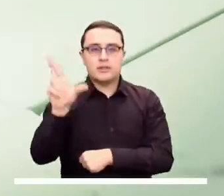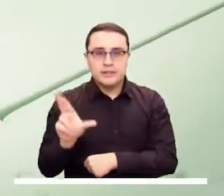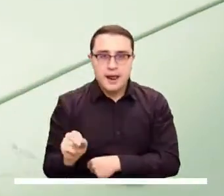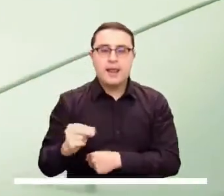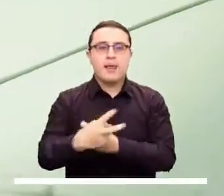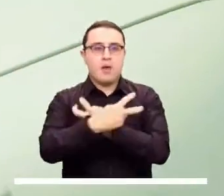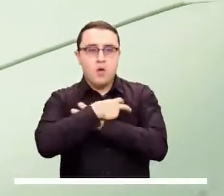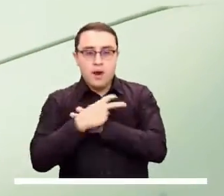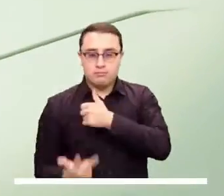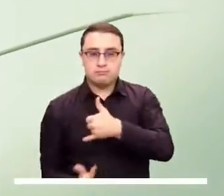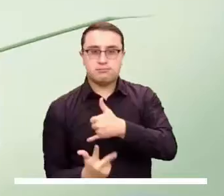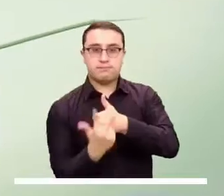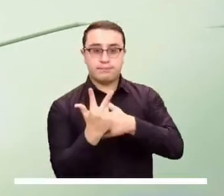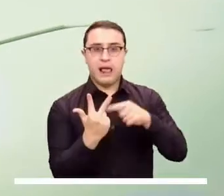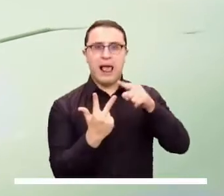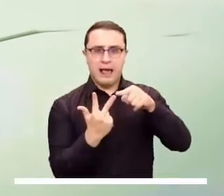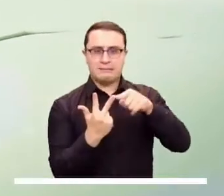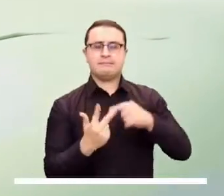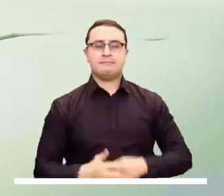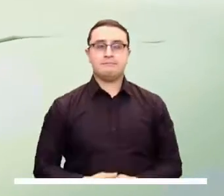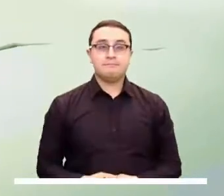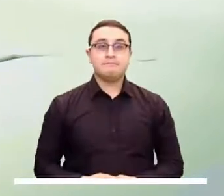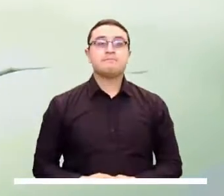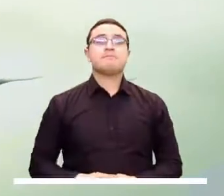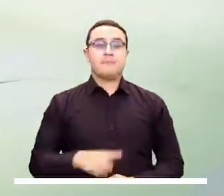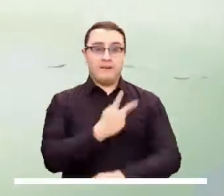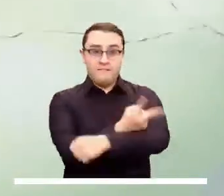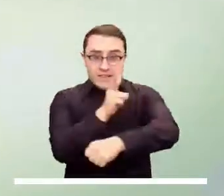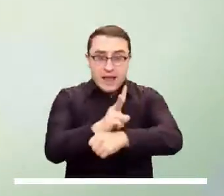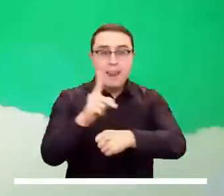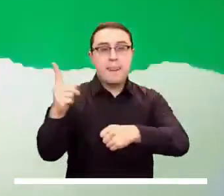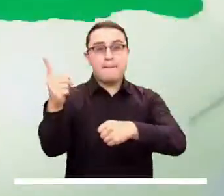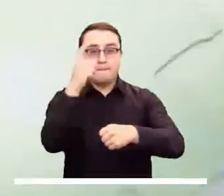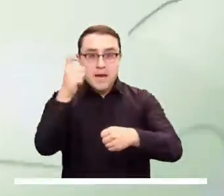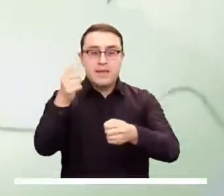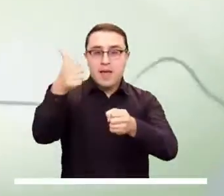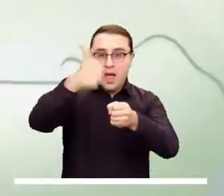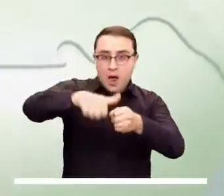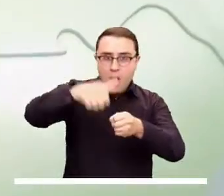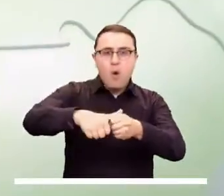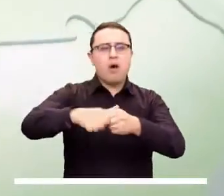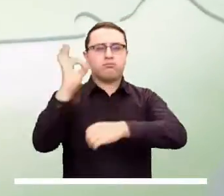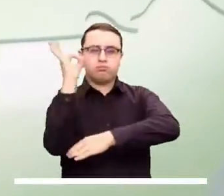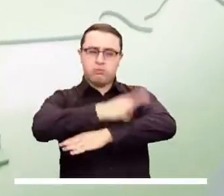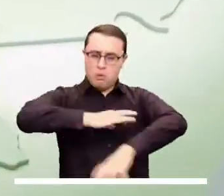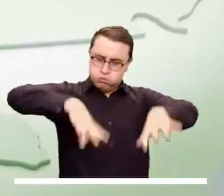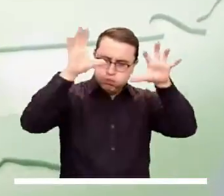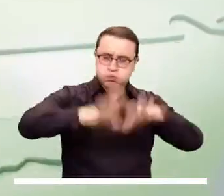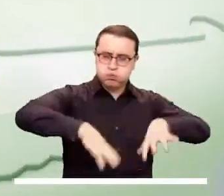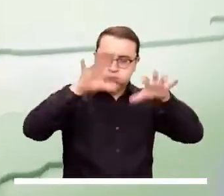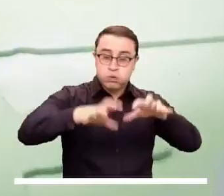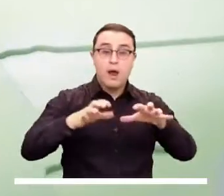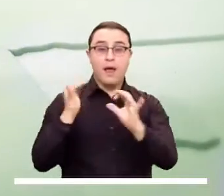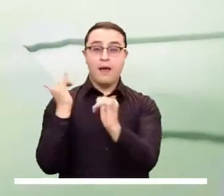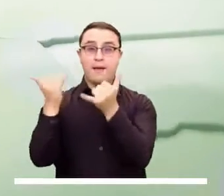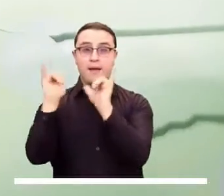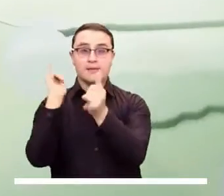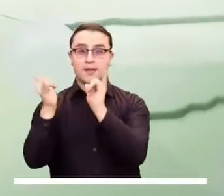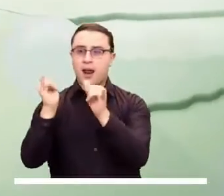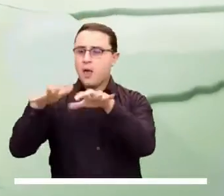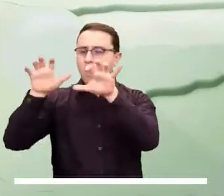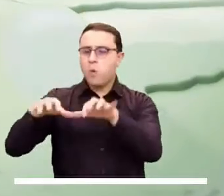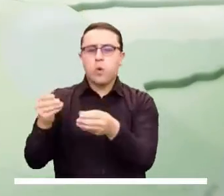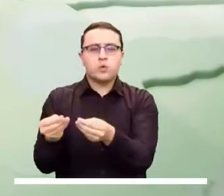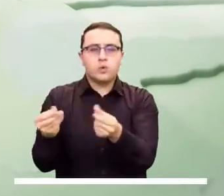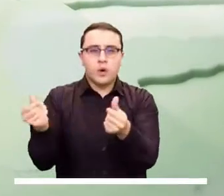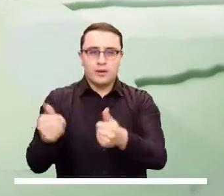oriente y sur de Cundinamarca, sur de Boyacá, Quindío, Rizaralda, Huila y el macizo colombiano. Pichada, Meta y Arauca prometen una tarde con